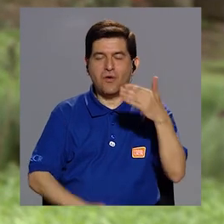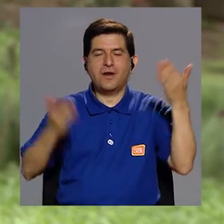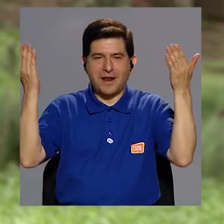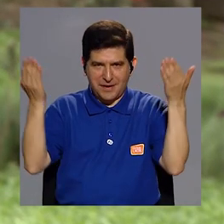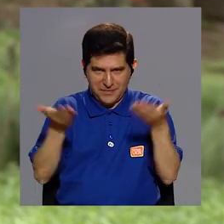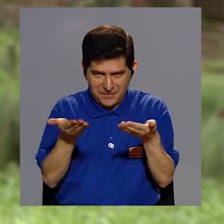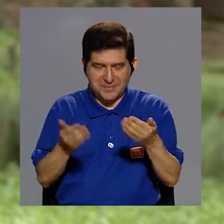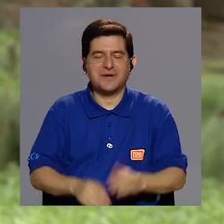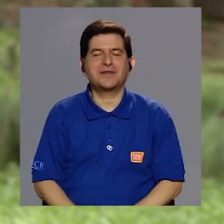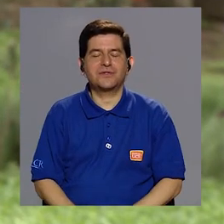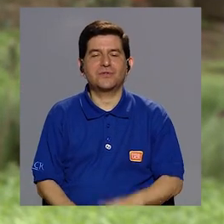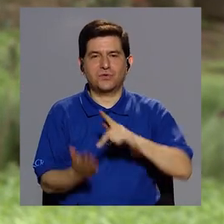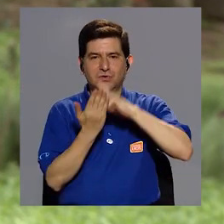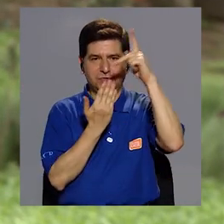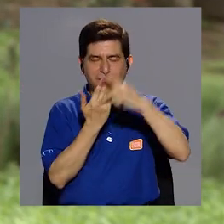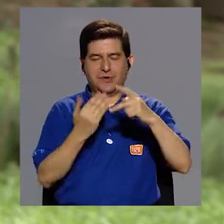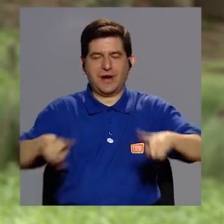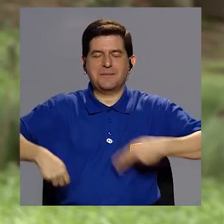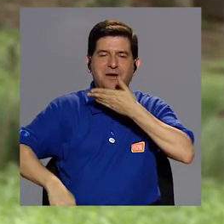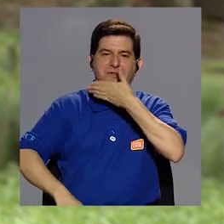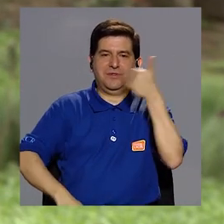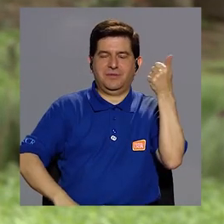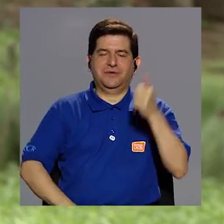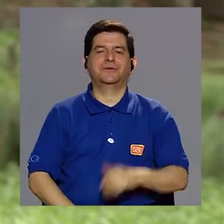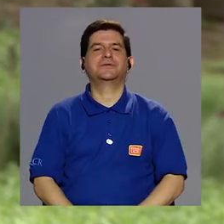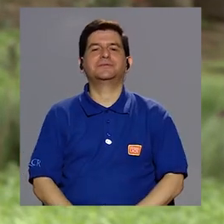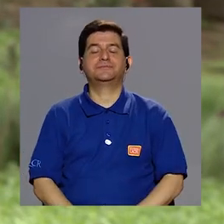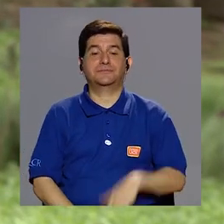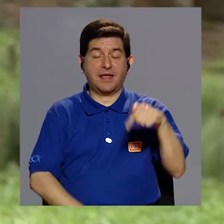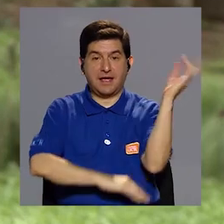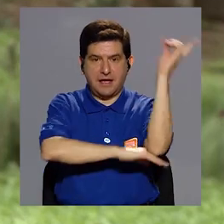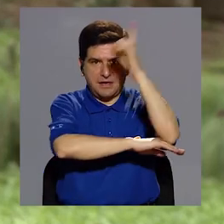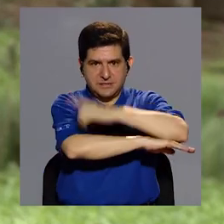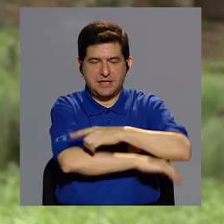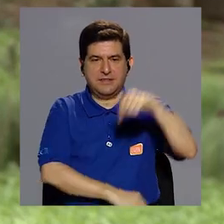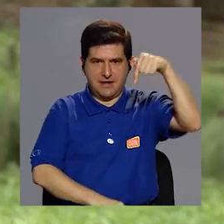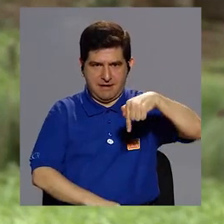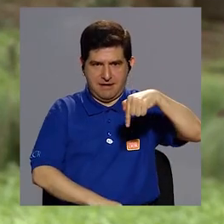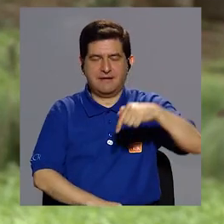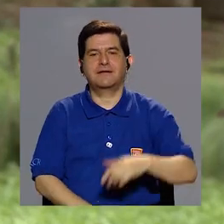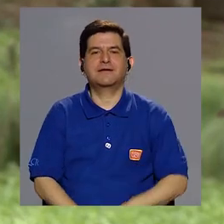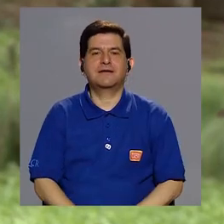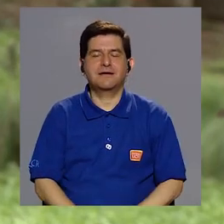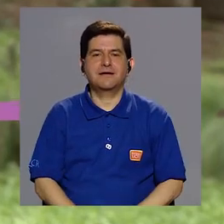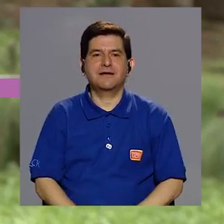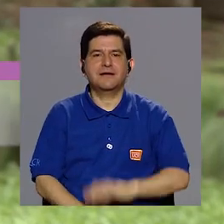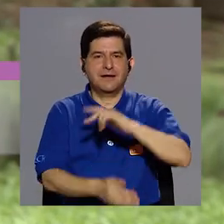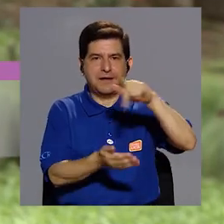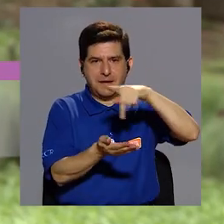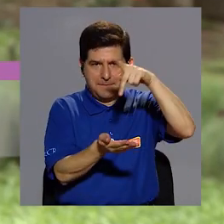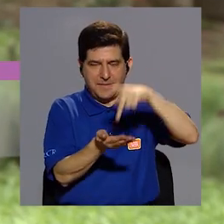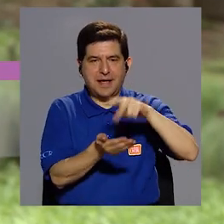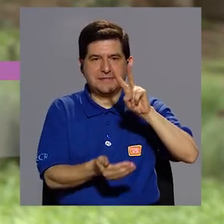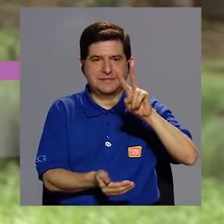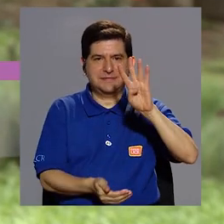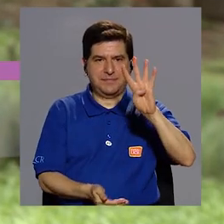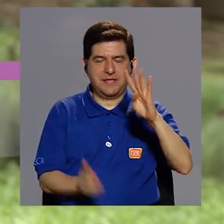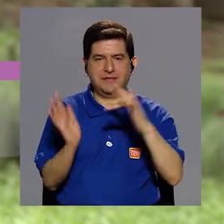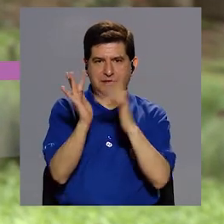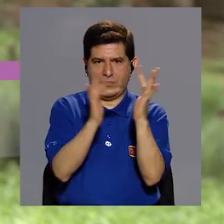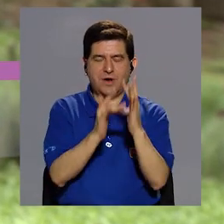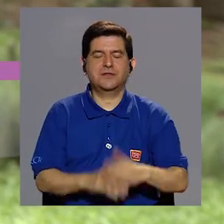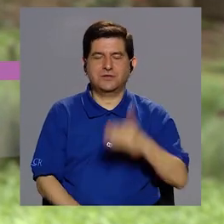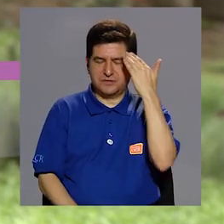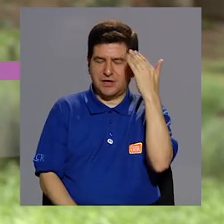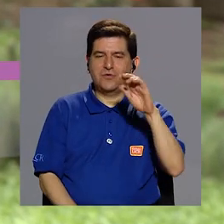Hola, ¿qué tal? Bienvenidas y bienvenidos a su telerevista Vivir Mejor. El día de hoy, desde acá, desde la Plaza 24 de Abril, les saluda